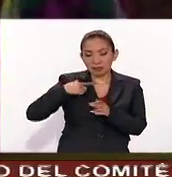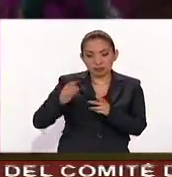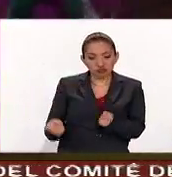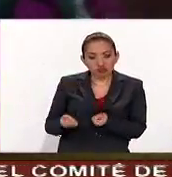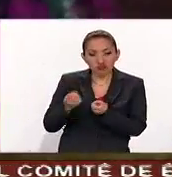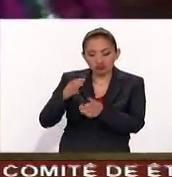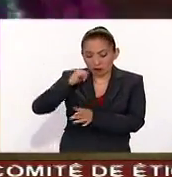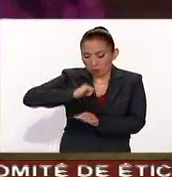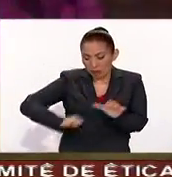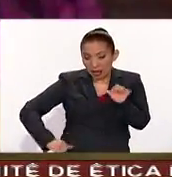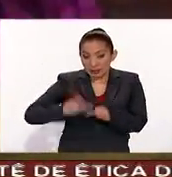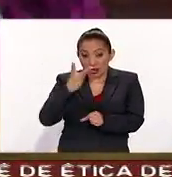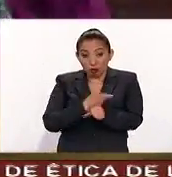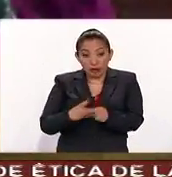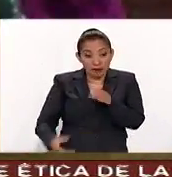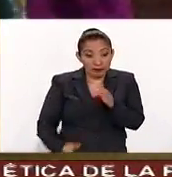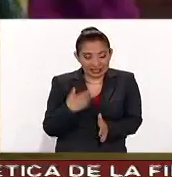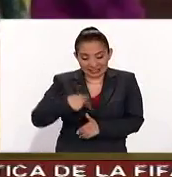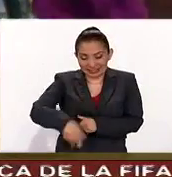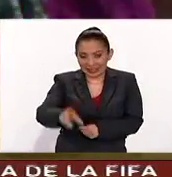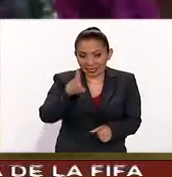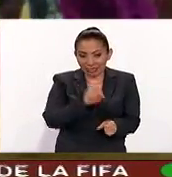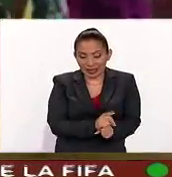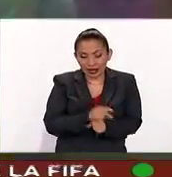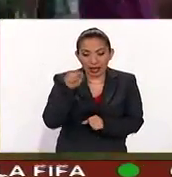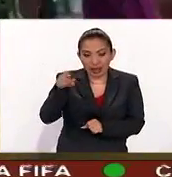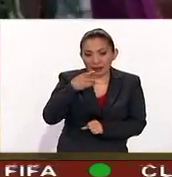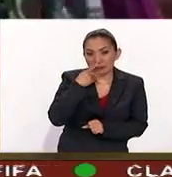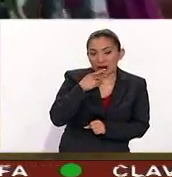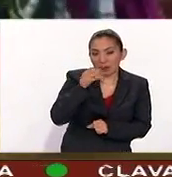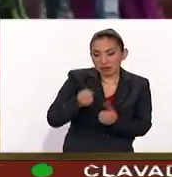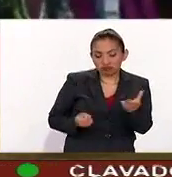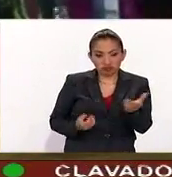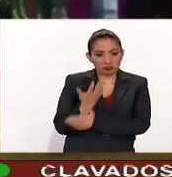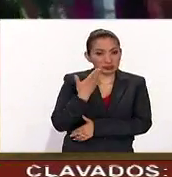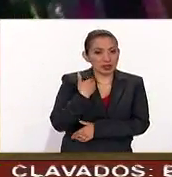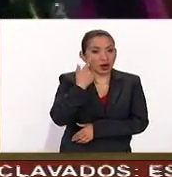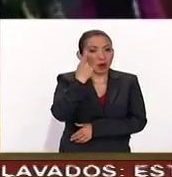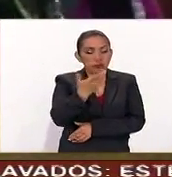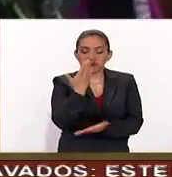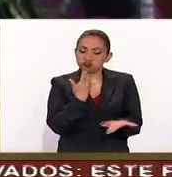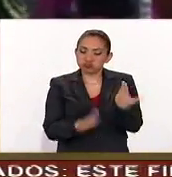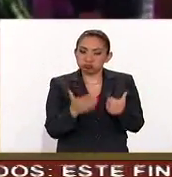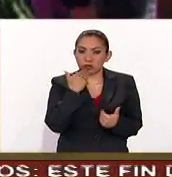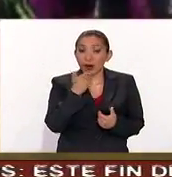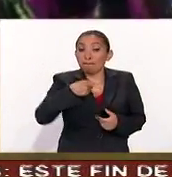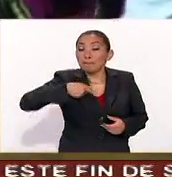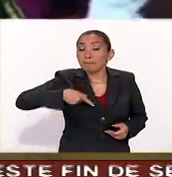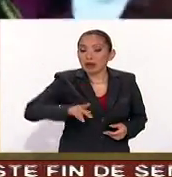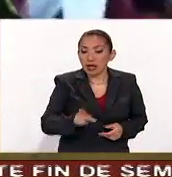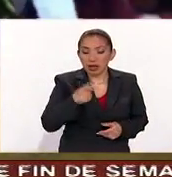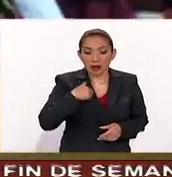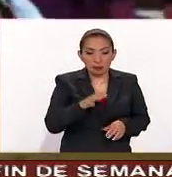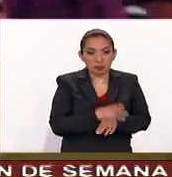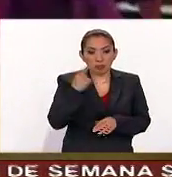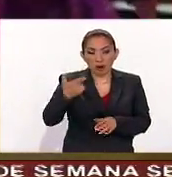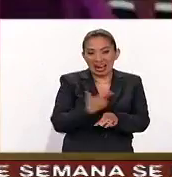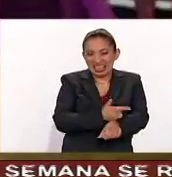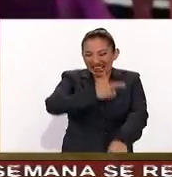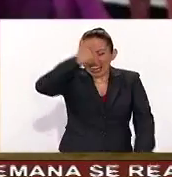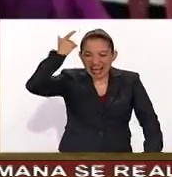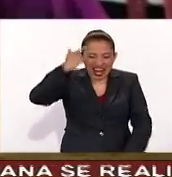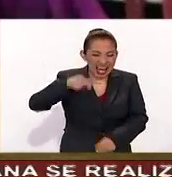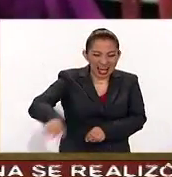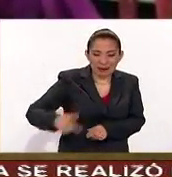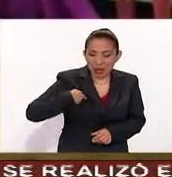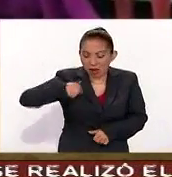operación por segunda ocasión en estos días de la cual habló salió con un éxito sin embargo debido a la gravedad